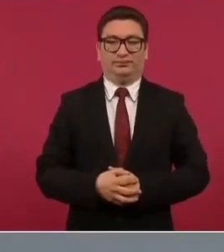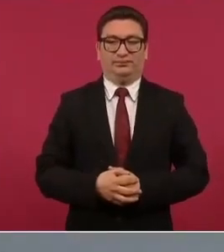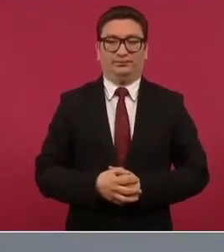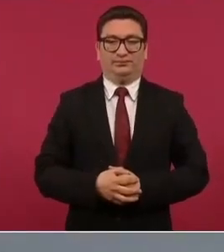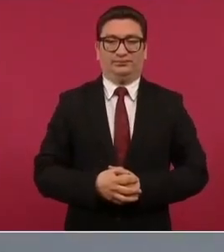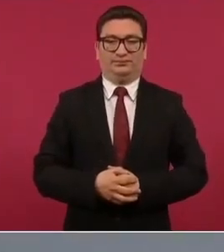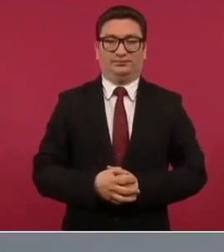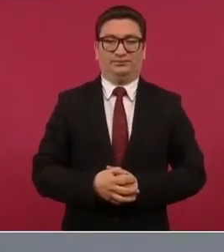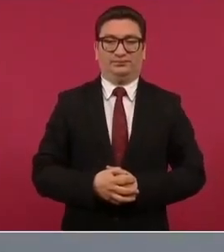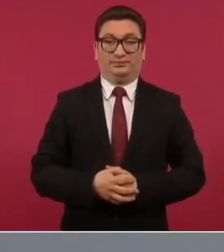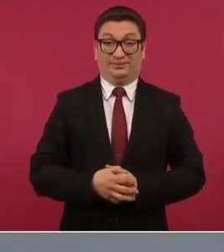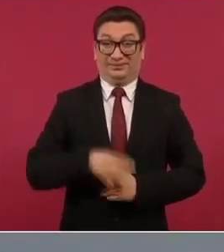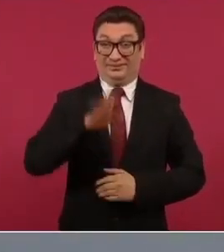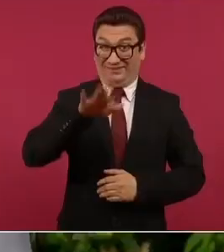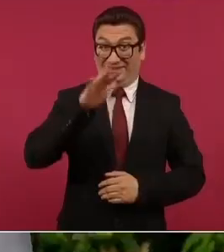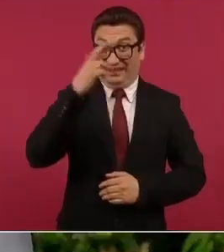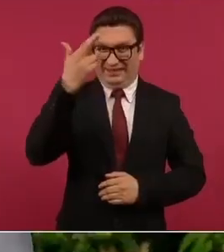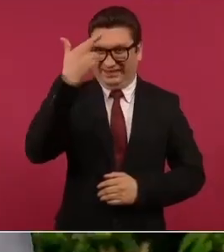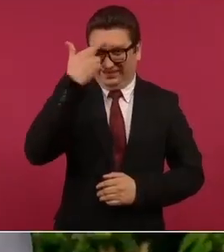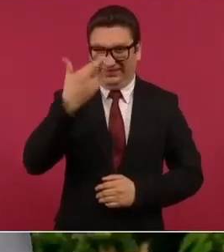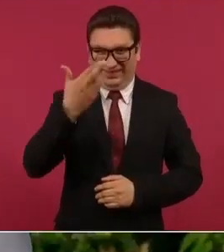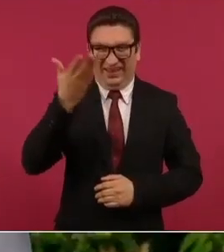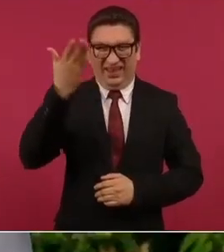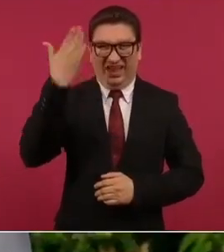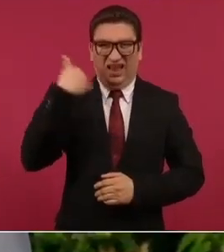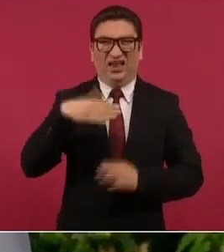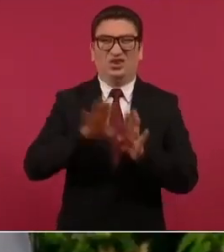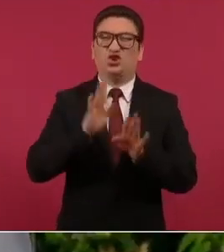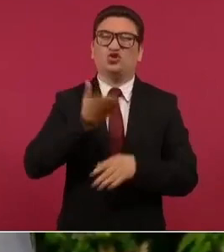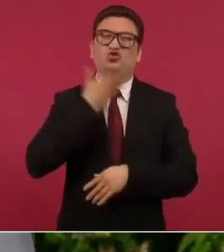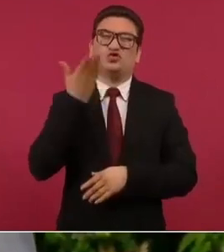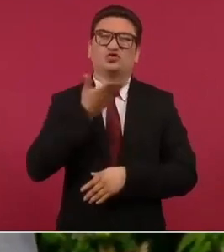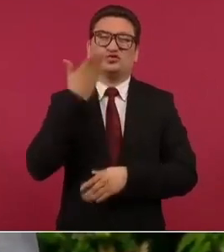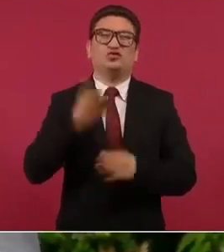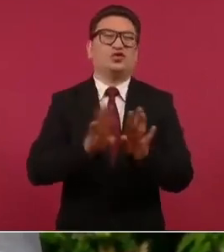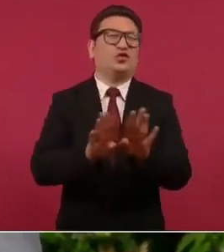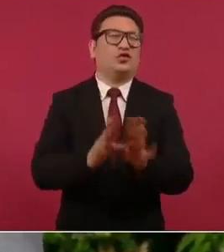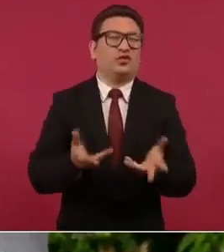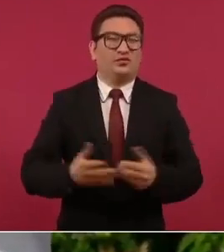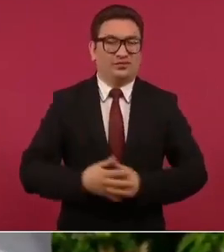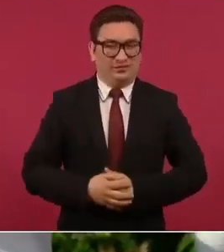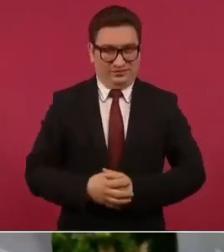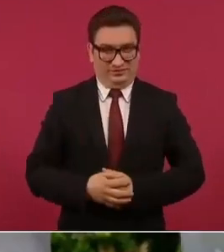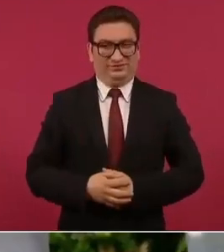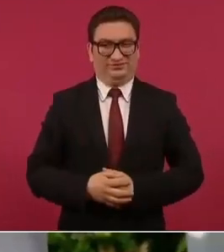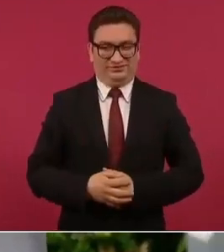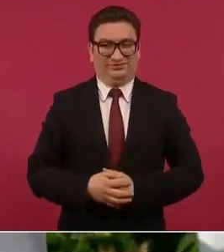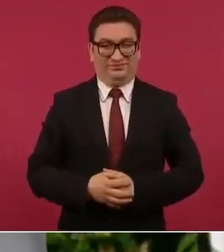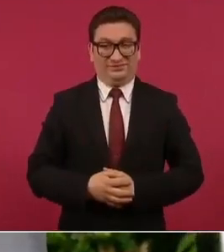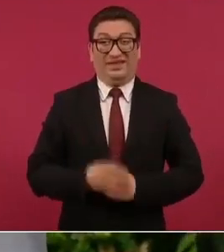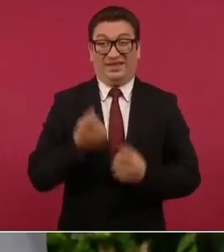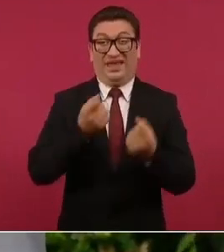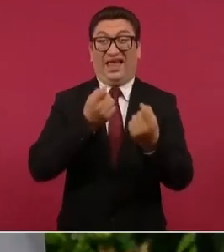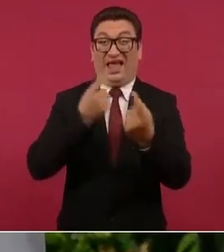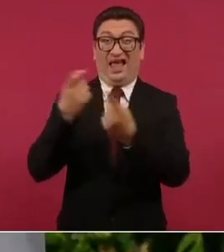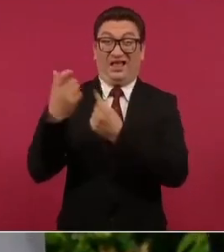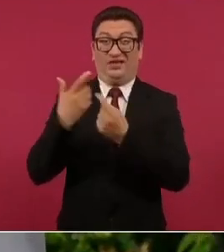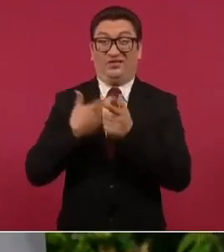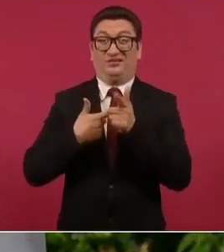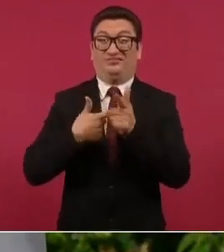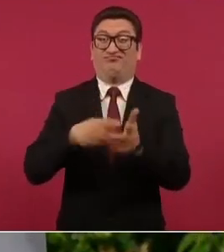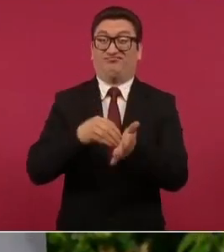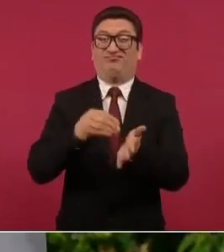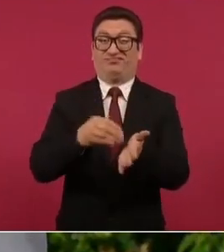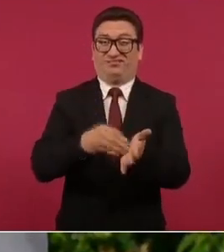se acuerdan cómo era la receta y todavía la siguen aplicando